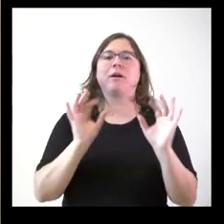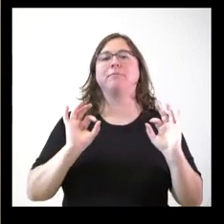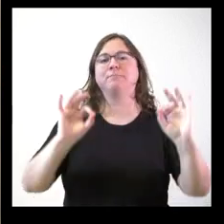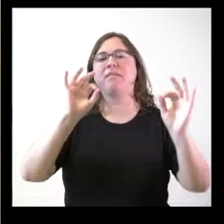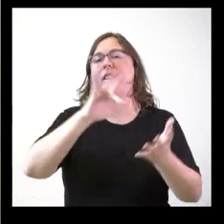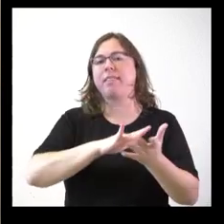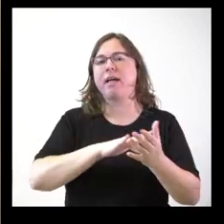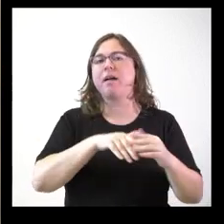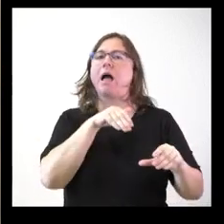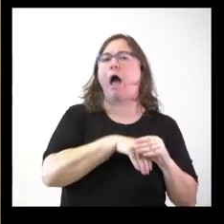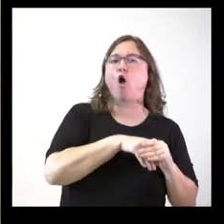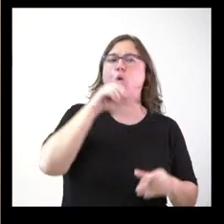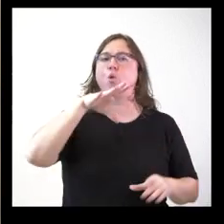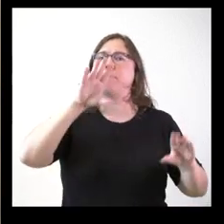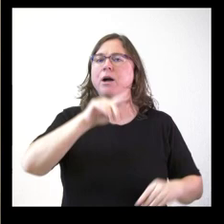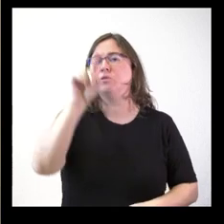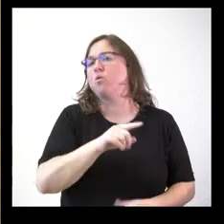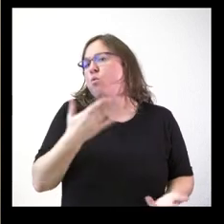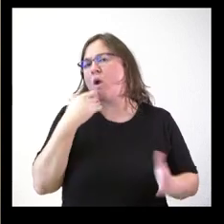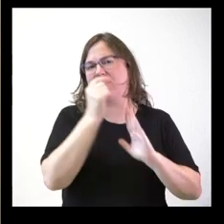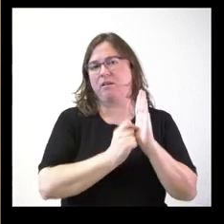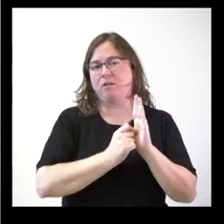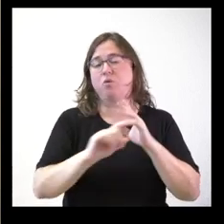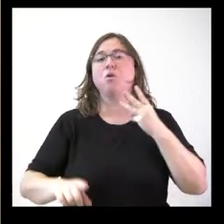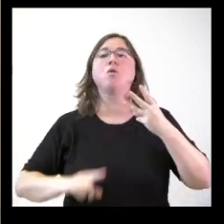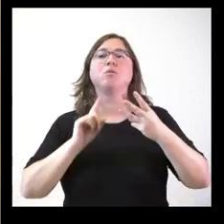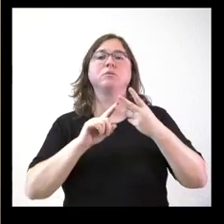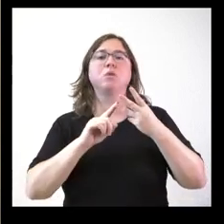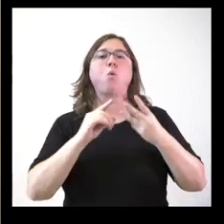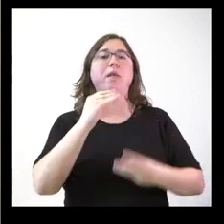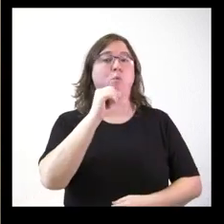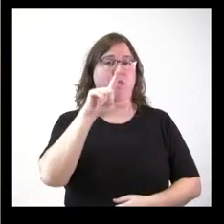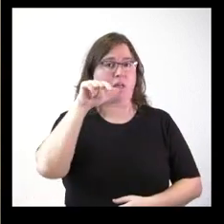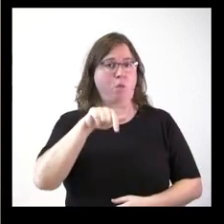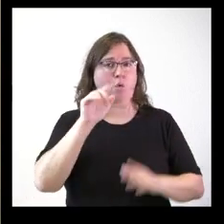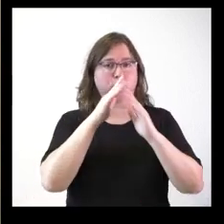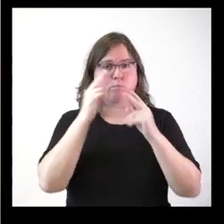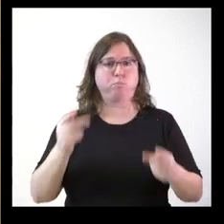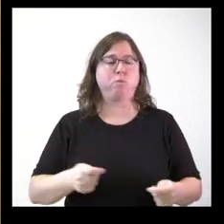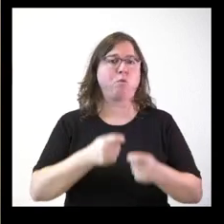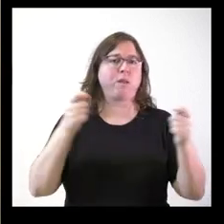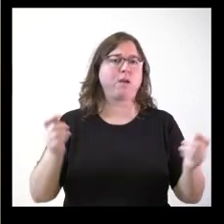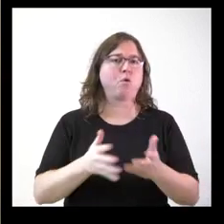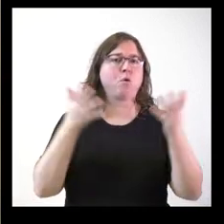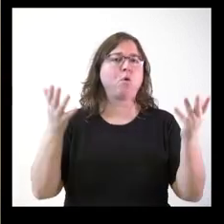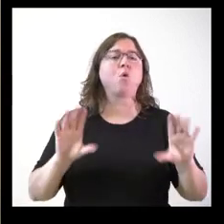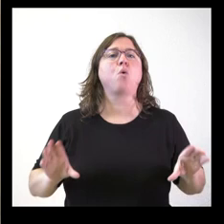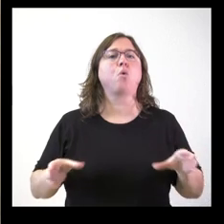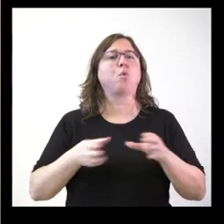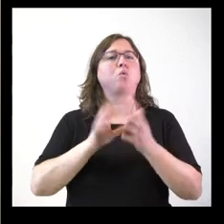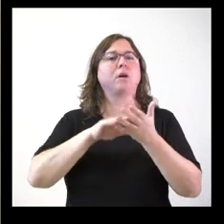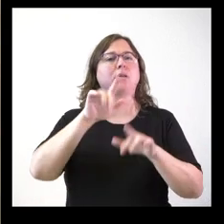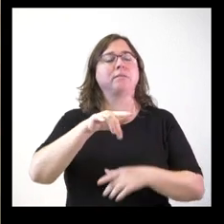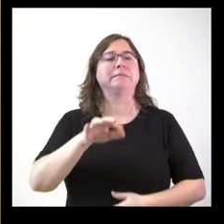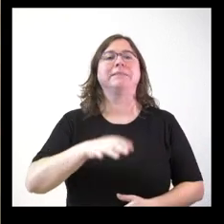día. Y la última, el BOCIL ha publicado hoy que la Junta saca del limbo